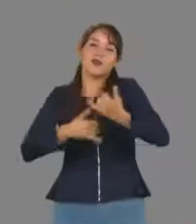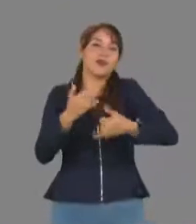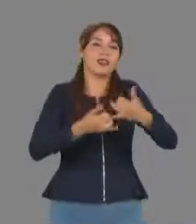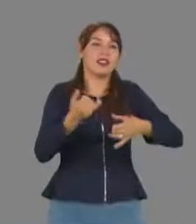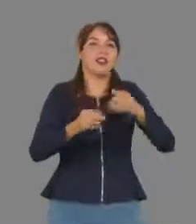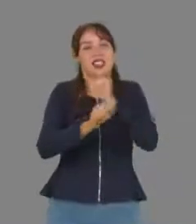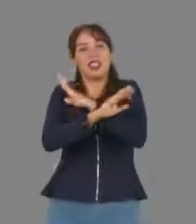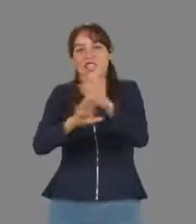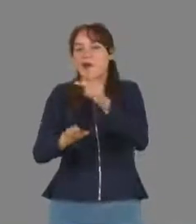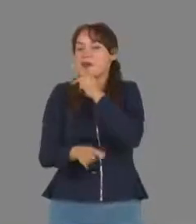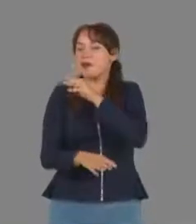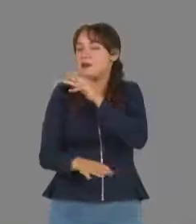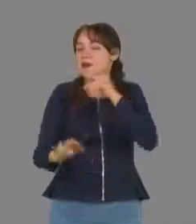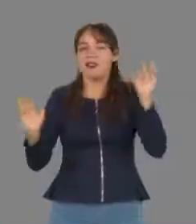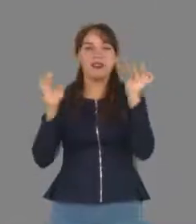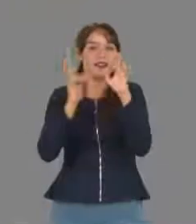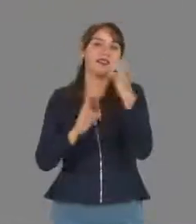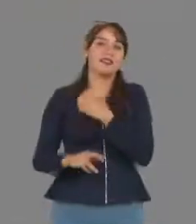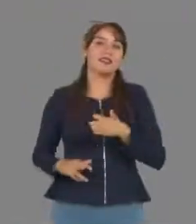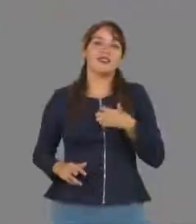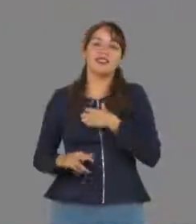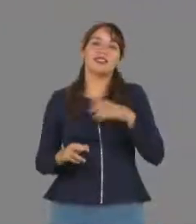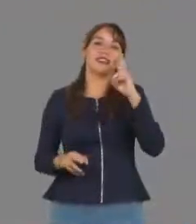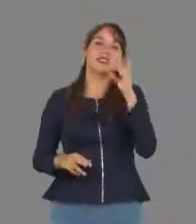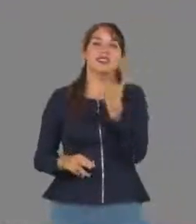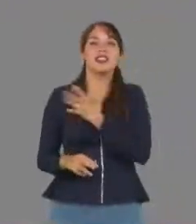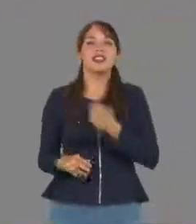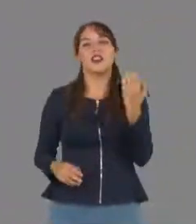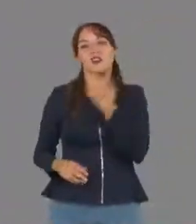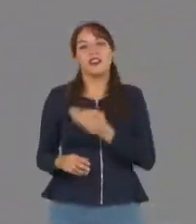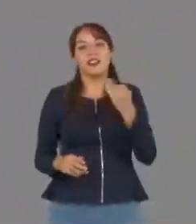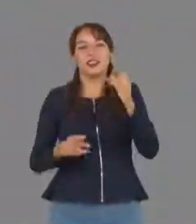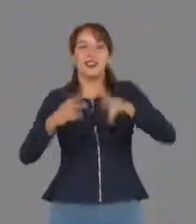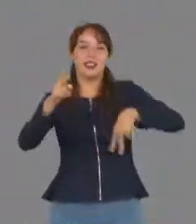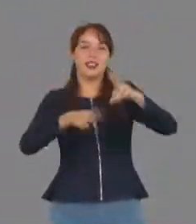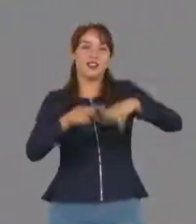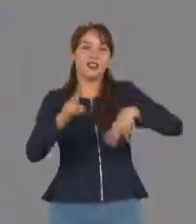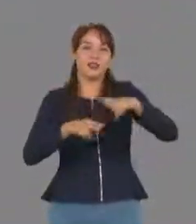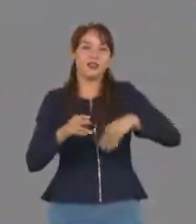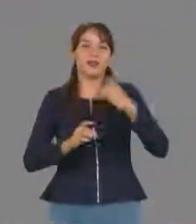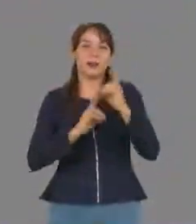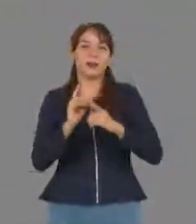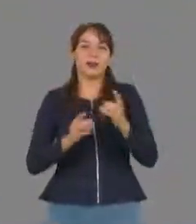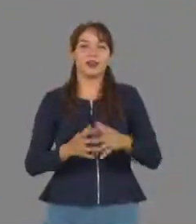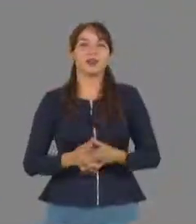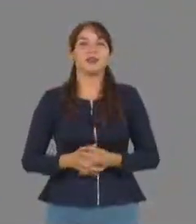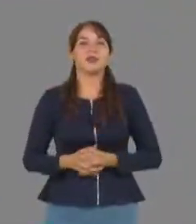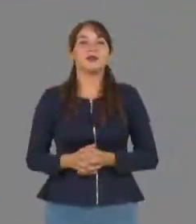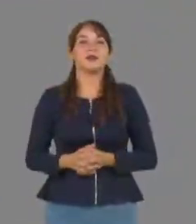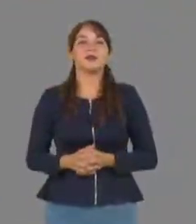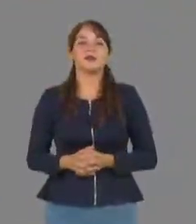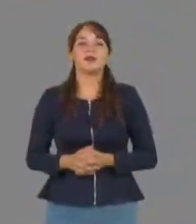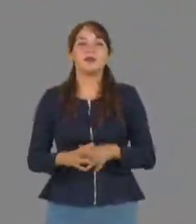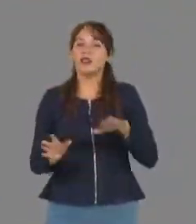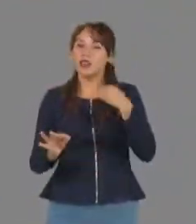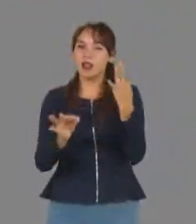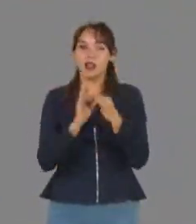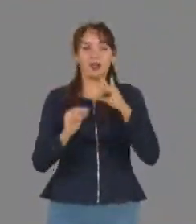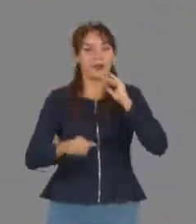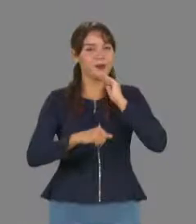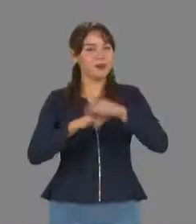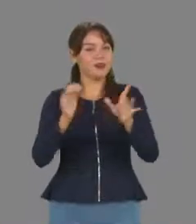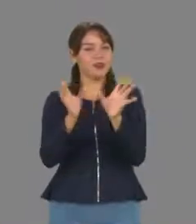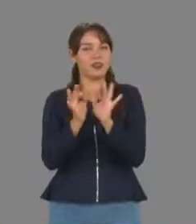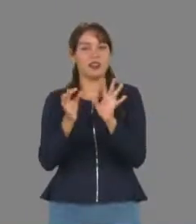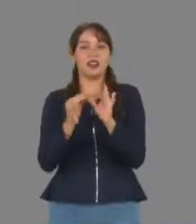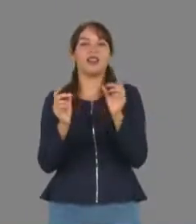donde claro que los padres de familia también se hacen sentir en apoyo a las futuras promesas del fútbol sóccer universitario. Ya con esto concluimos